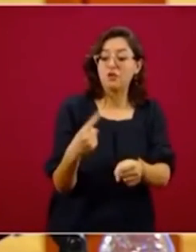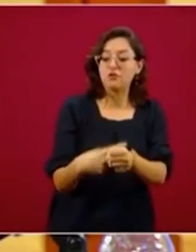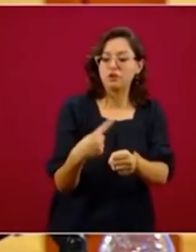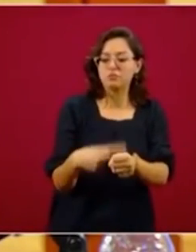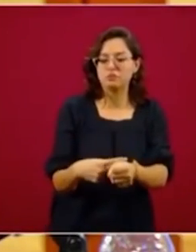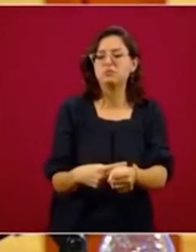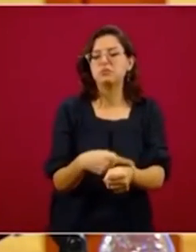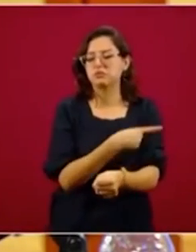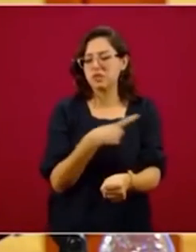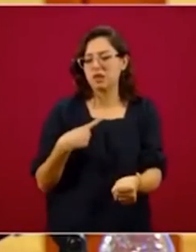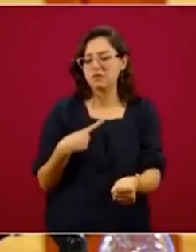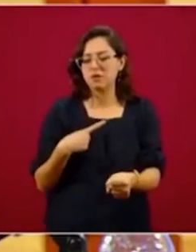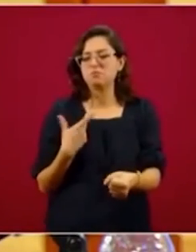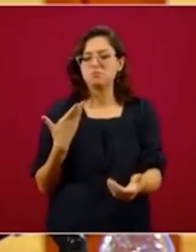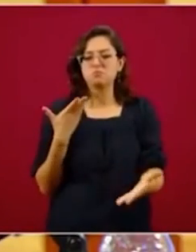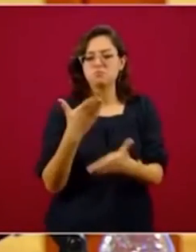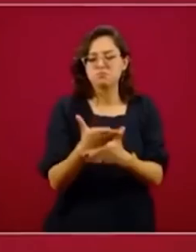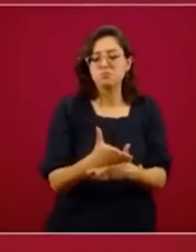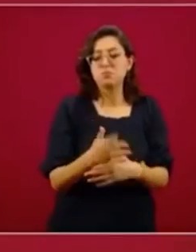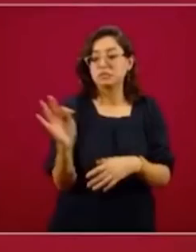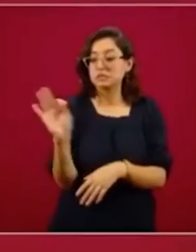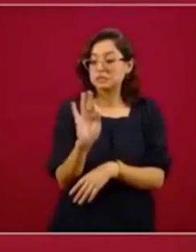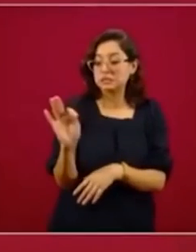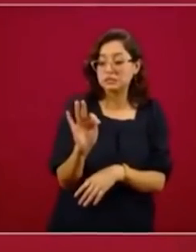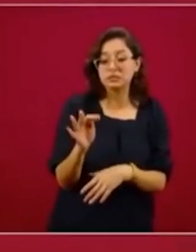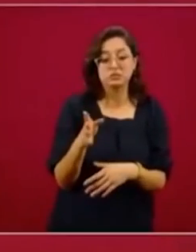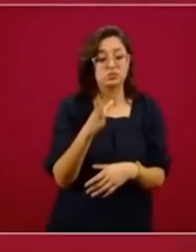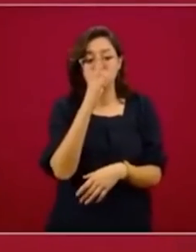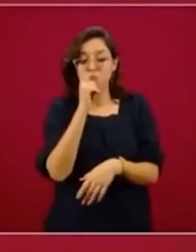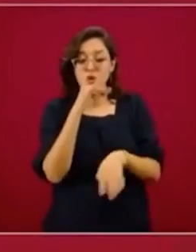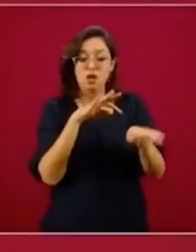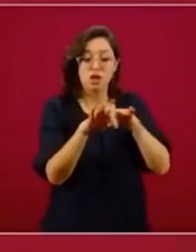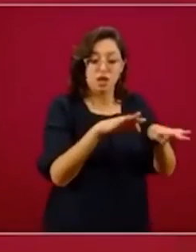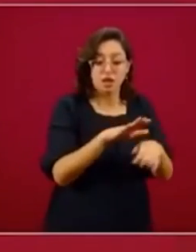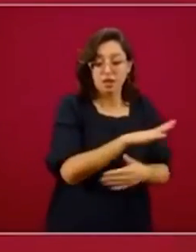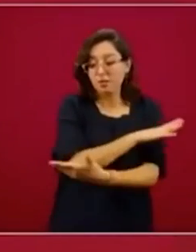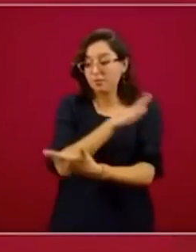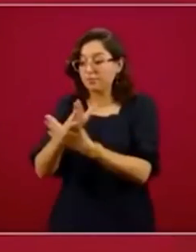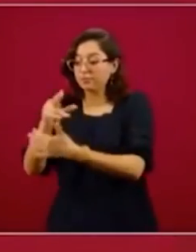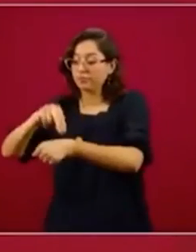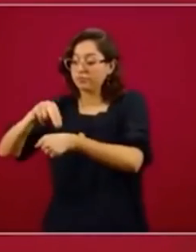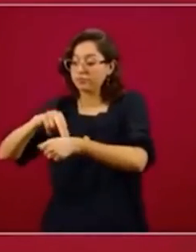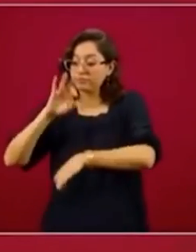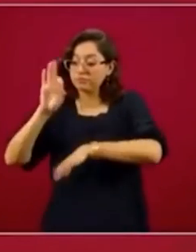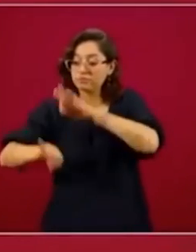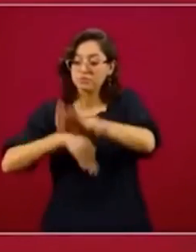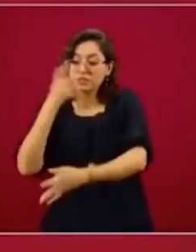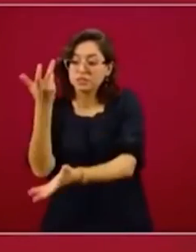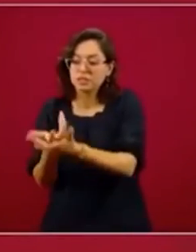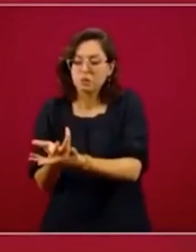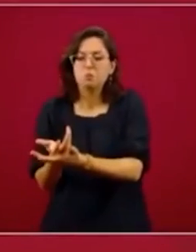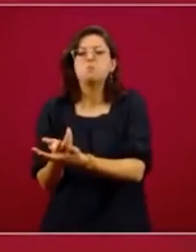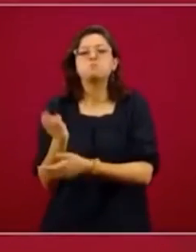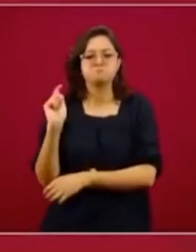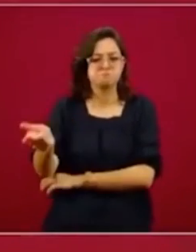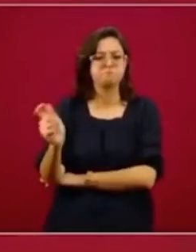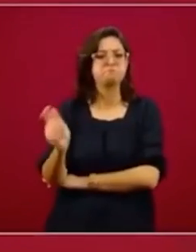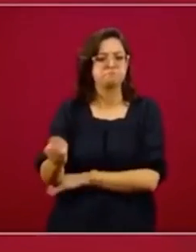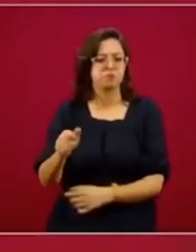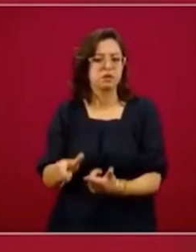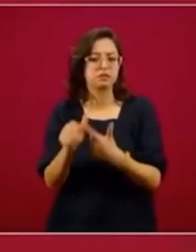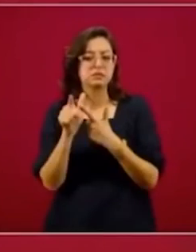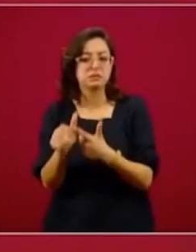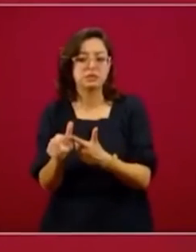atienda. Si eventualmente dejan de trabajar porque tienen que atender su estado de salud, pues tienen una incapacidad. Y también, pues si